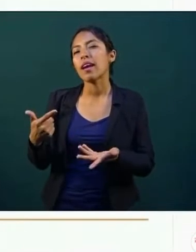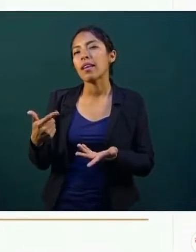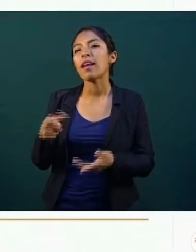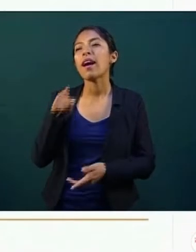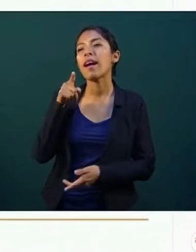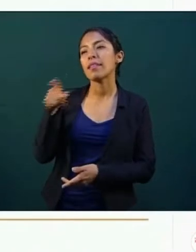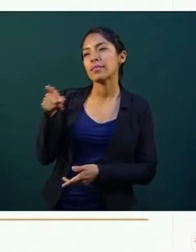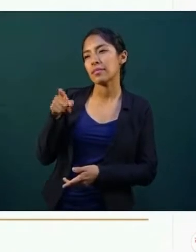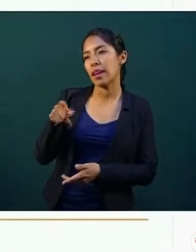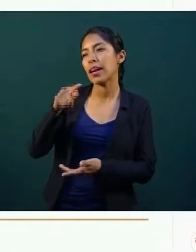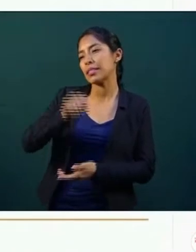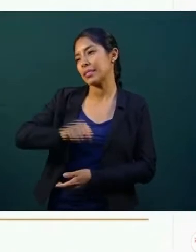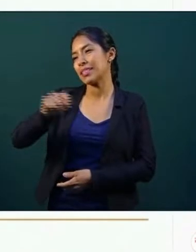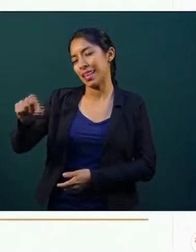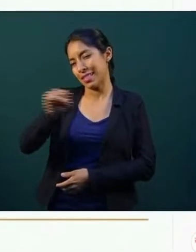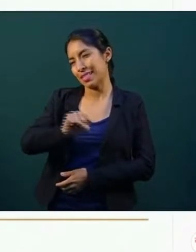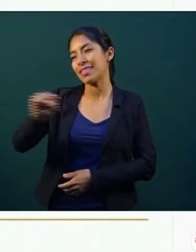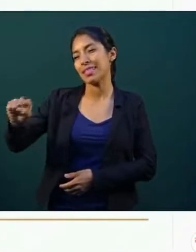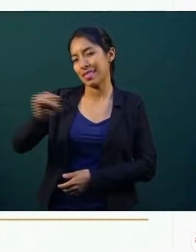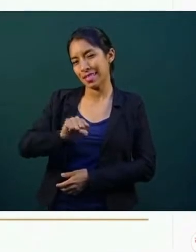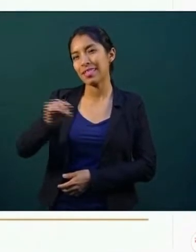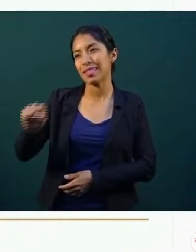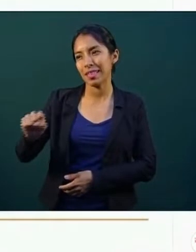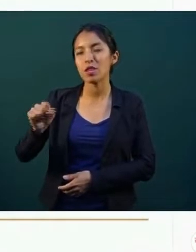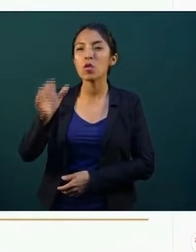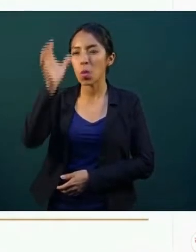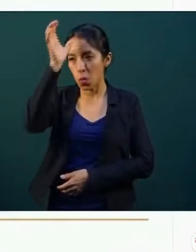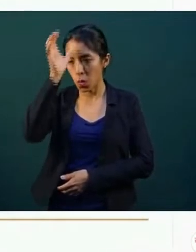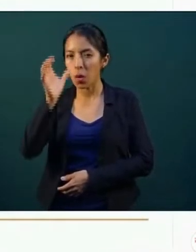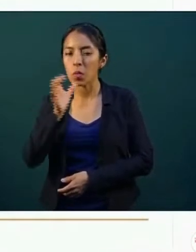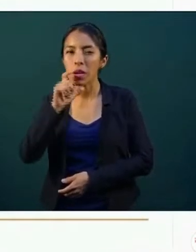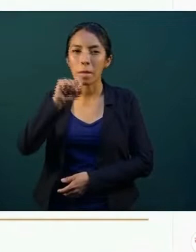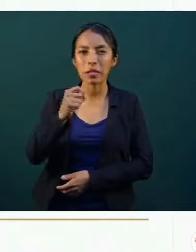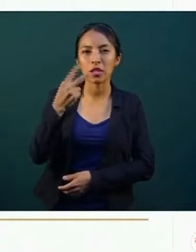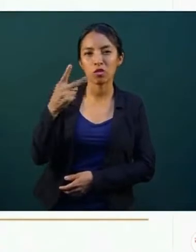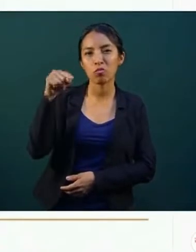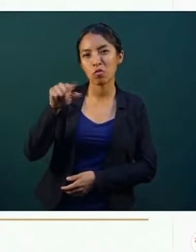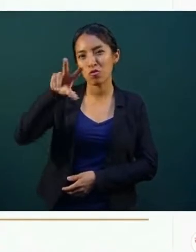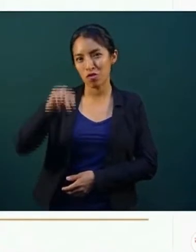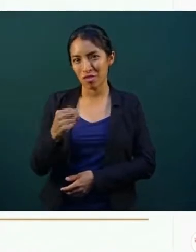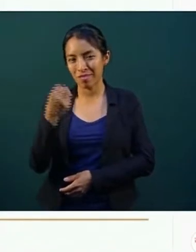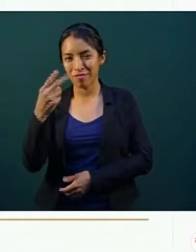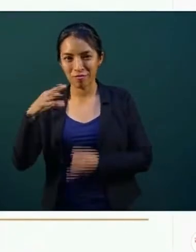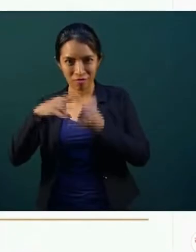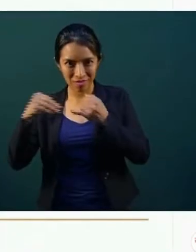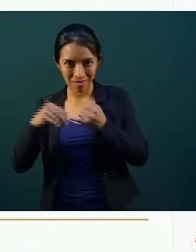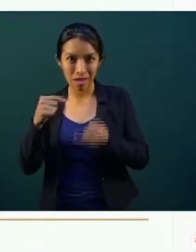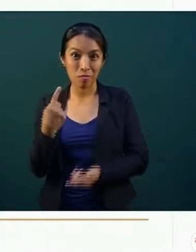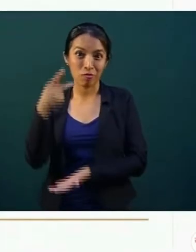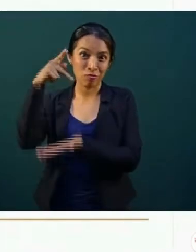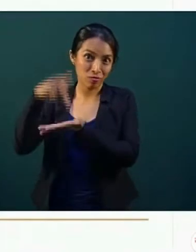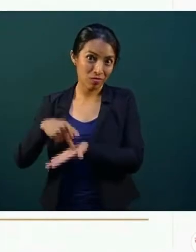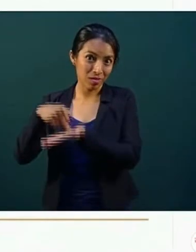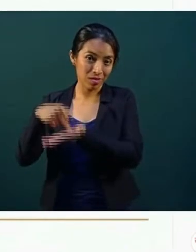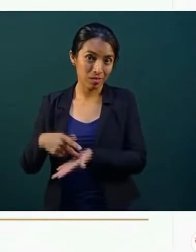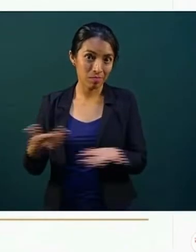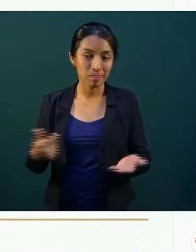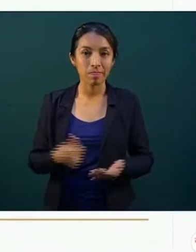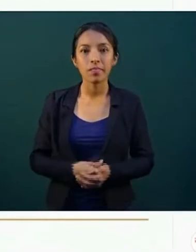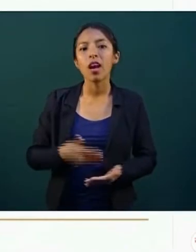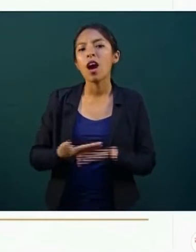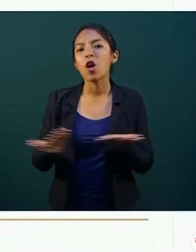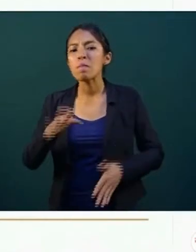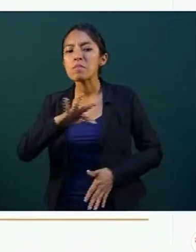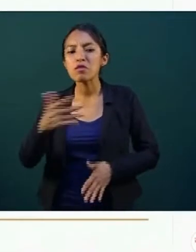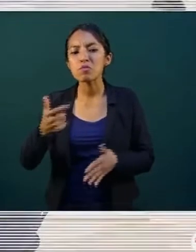Saltillo, Coahuila, con un precio de 22 pesos con 82 centavos por kilo. En los precios